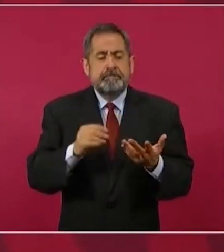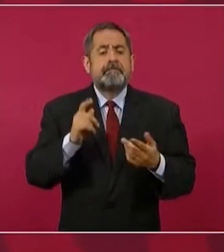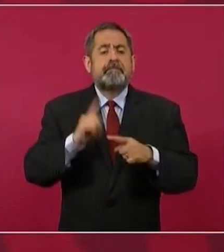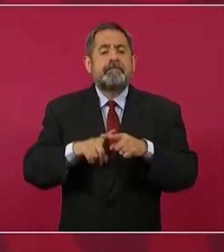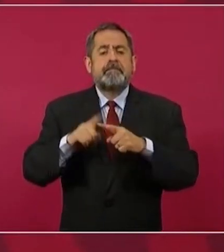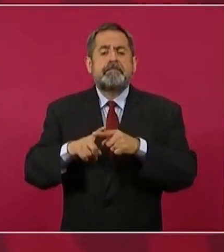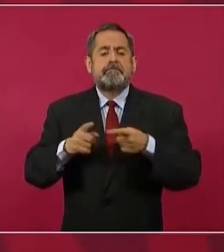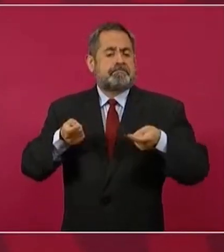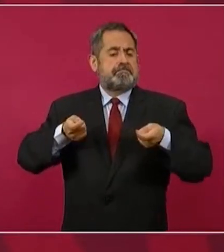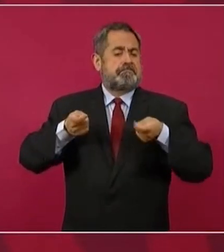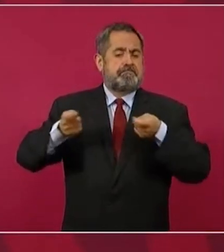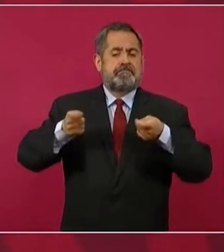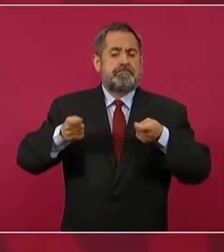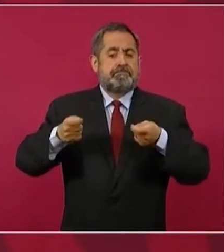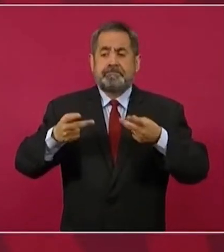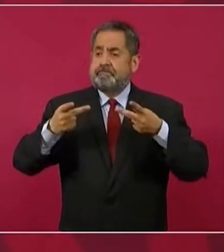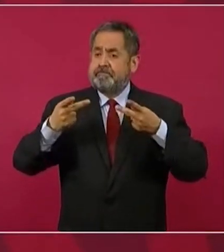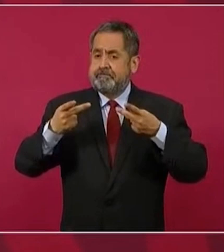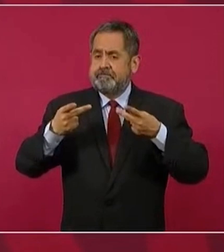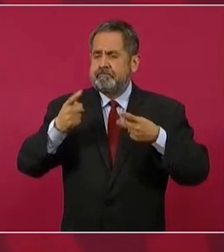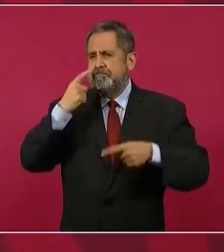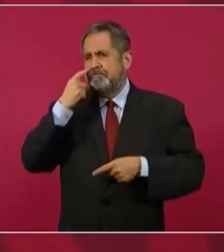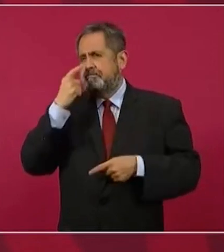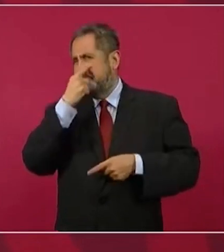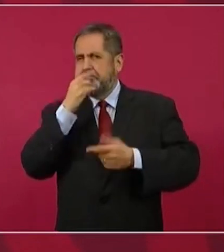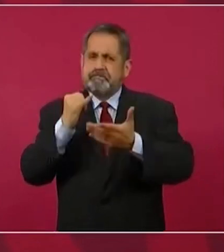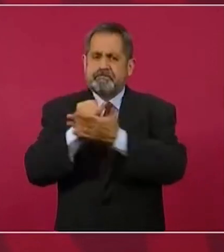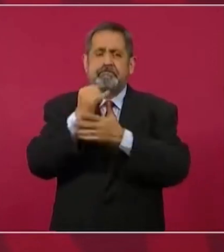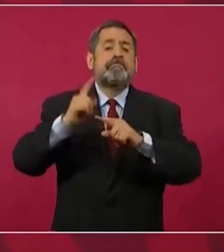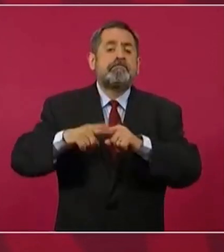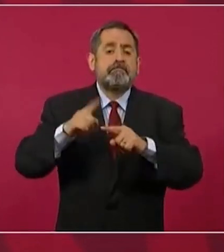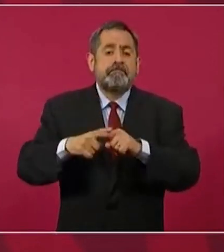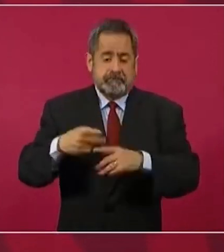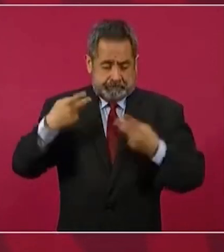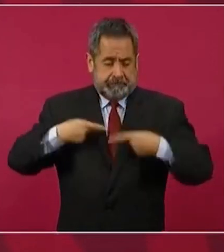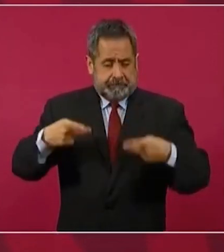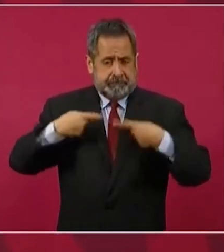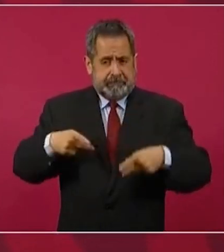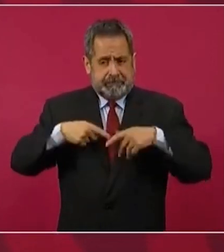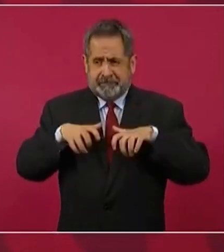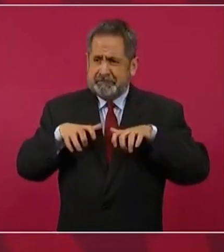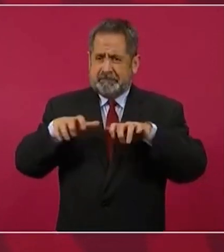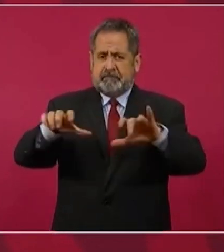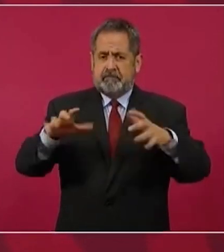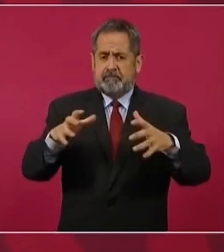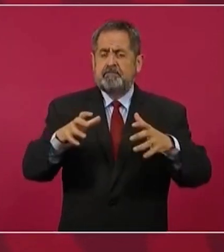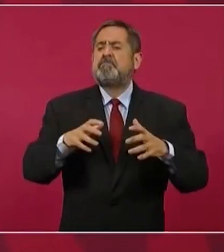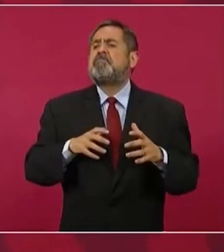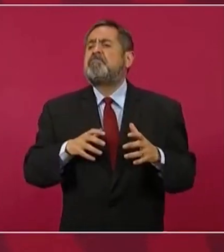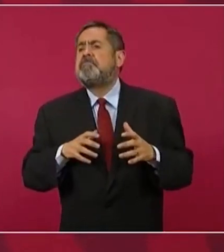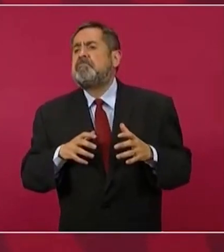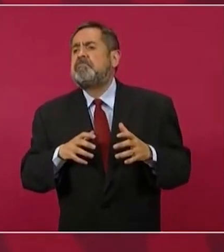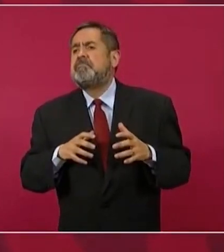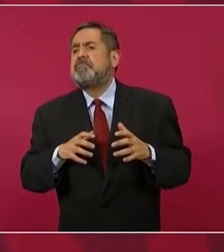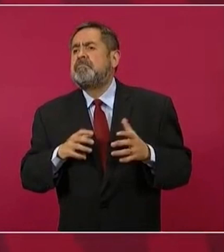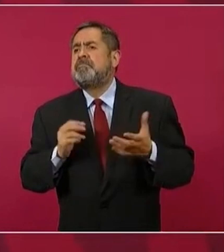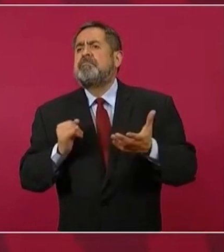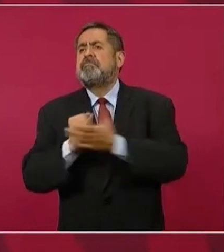de decisión al pueblo o reafirma el poder